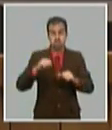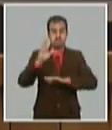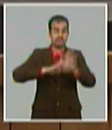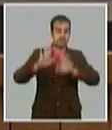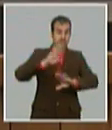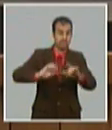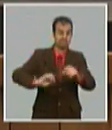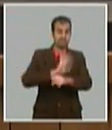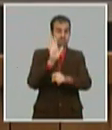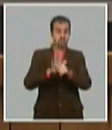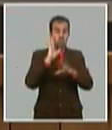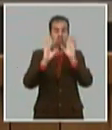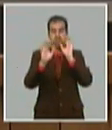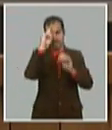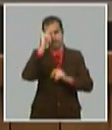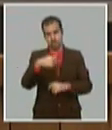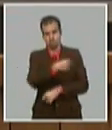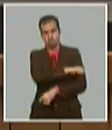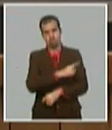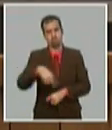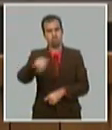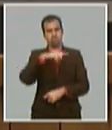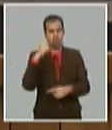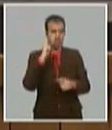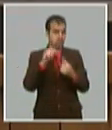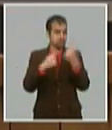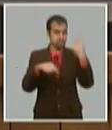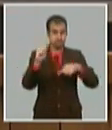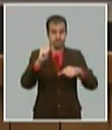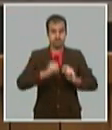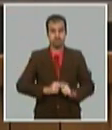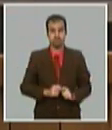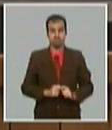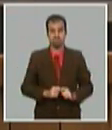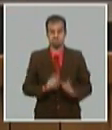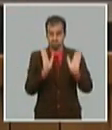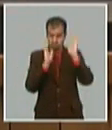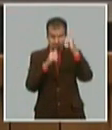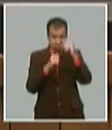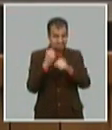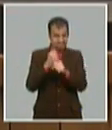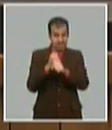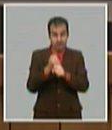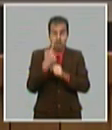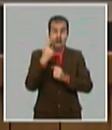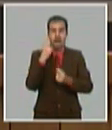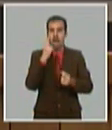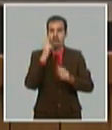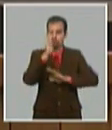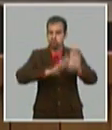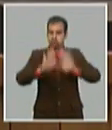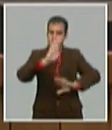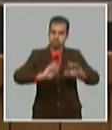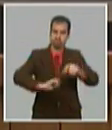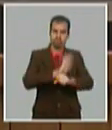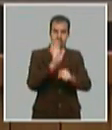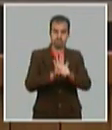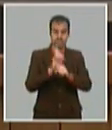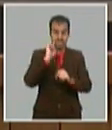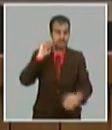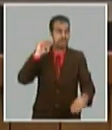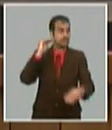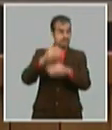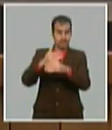protección de la salud de nuestro pueblo y la concentración del esfuerzo principal del país en el combate a la pandemia y el cierre de frontera